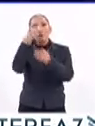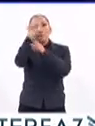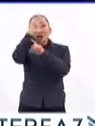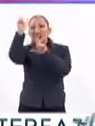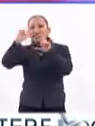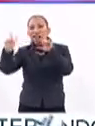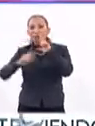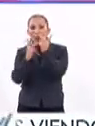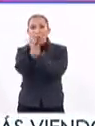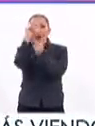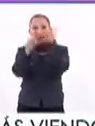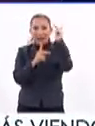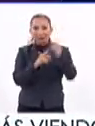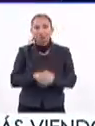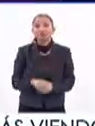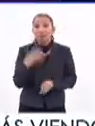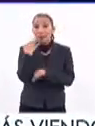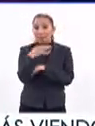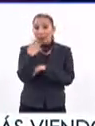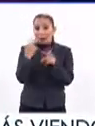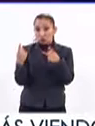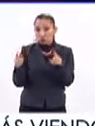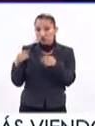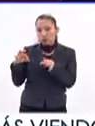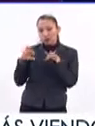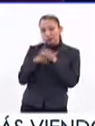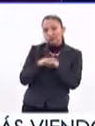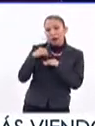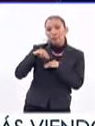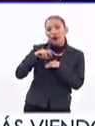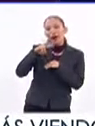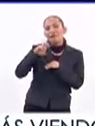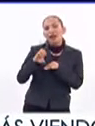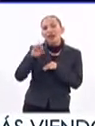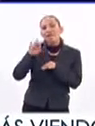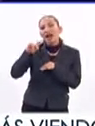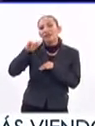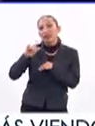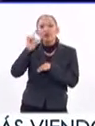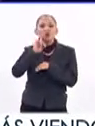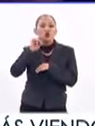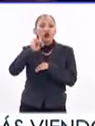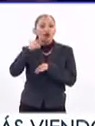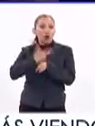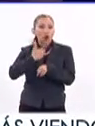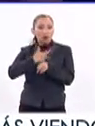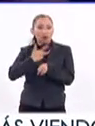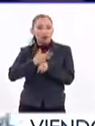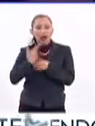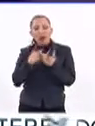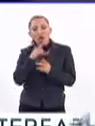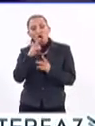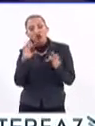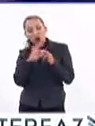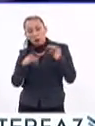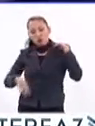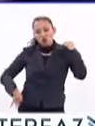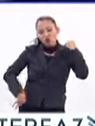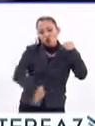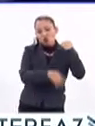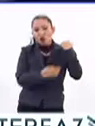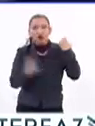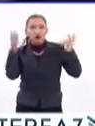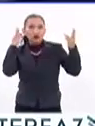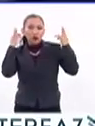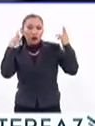grafitis botánicos. Mientras en la música lo acompañó Mave Frati, artista guatemalteca que mezcla su voz con el violonchelo y